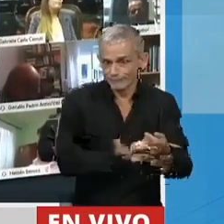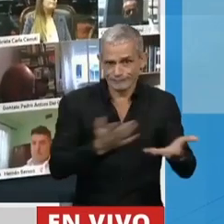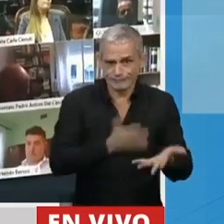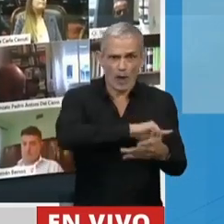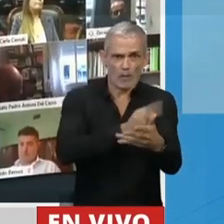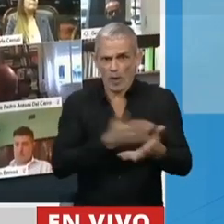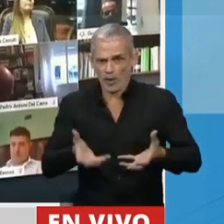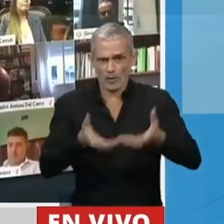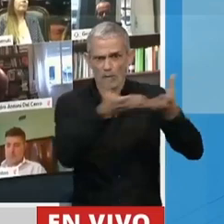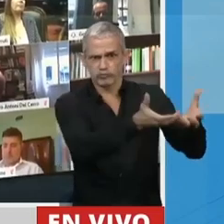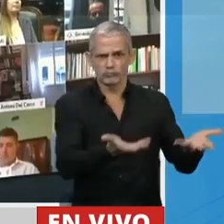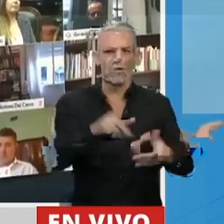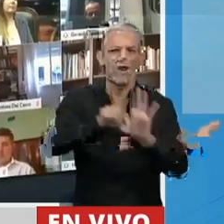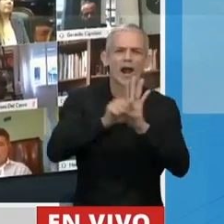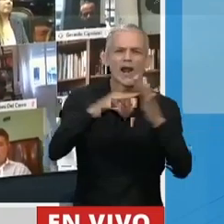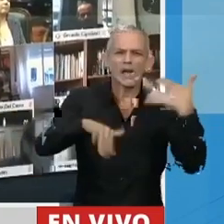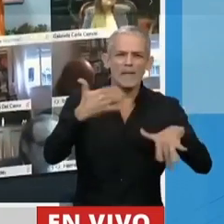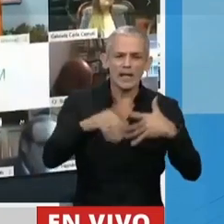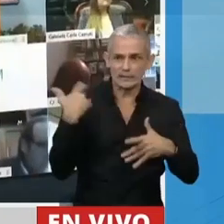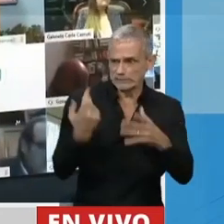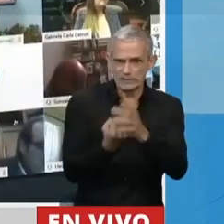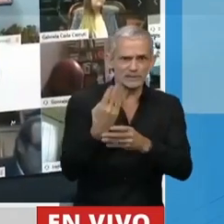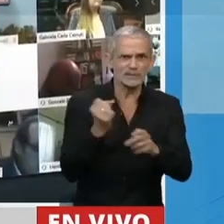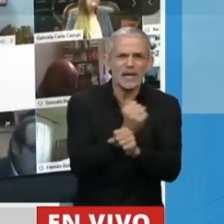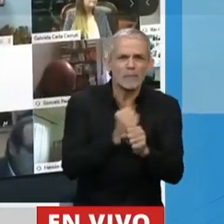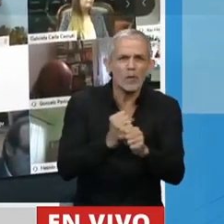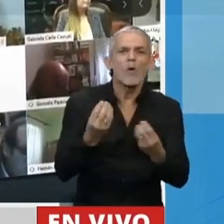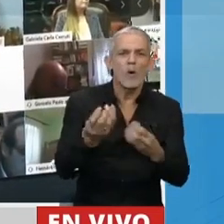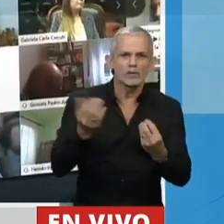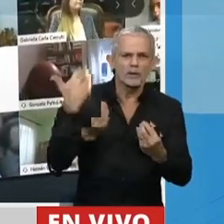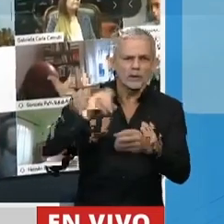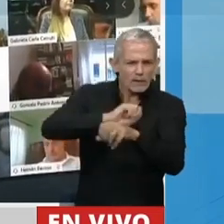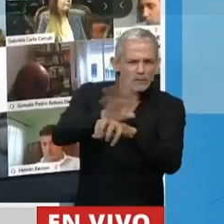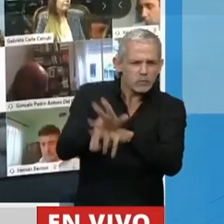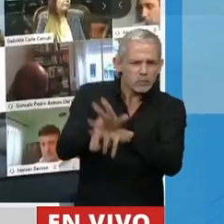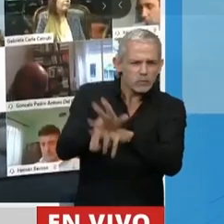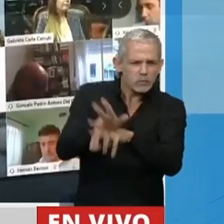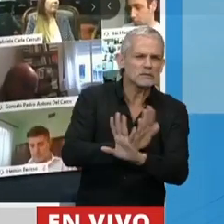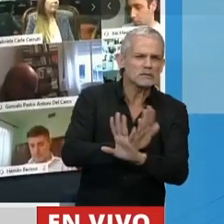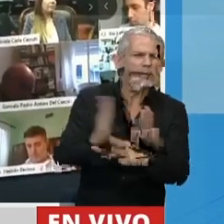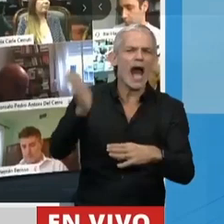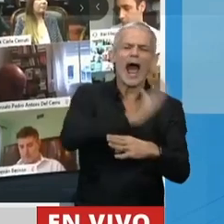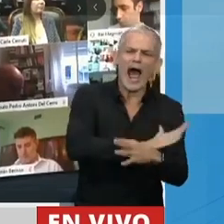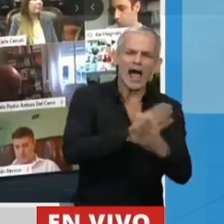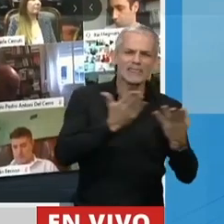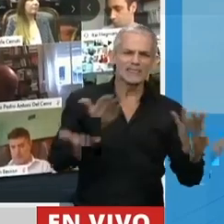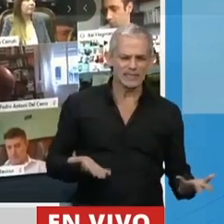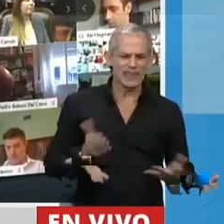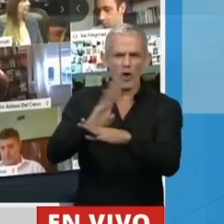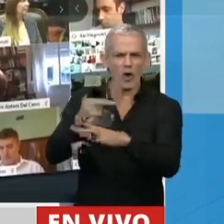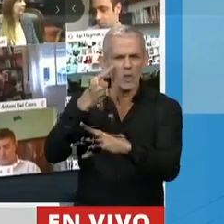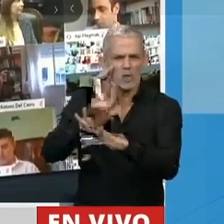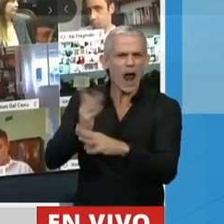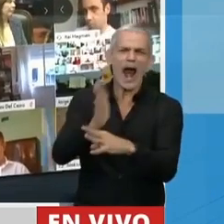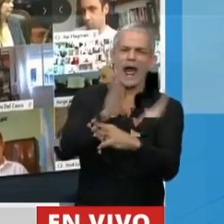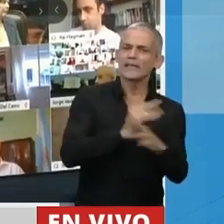Una ley de emergencia que se sancionó antes de ninguna pandemia y antes de ninguna cuarentena, porque forma parte de un